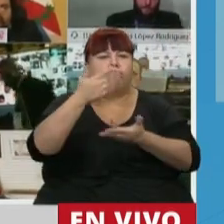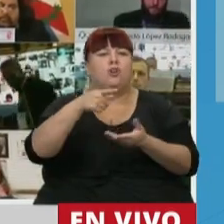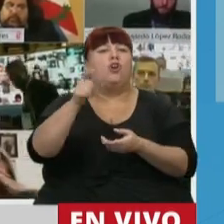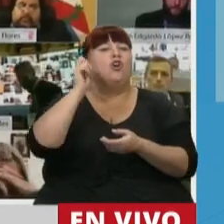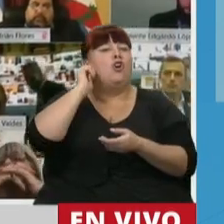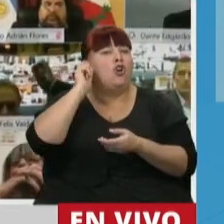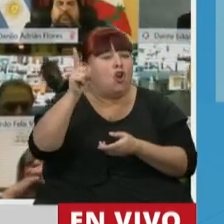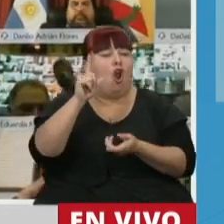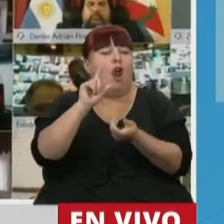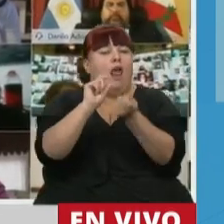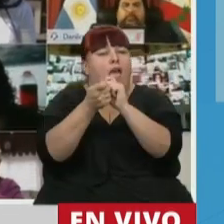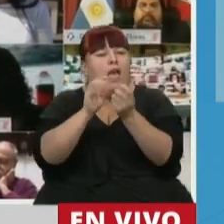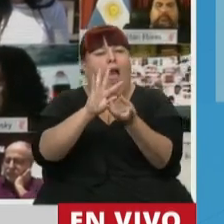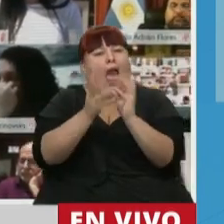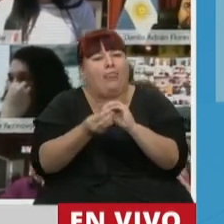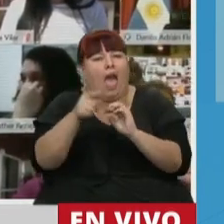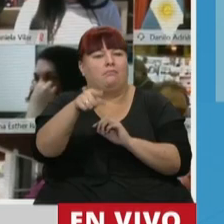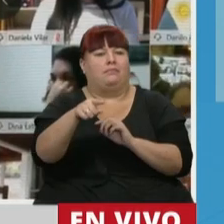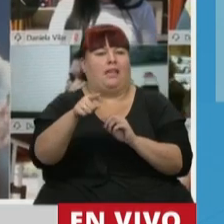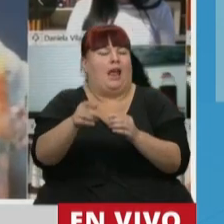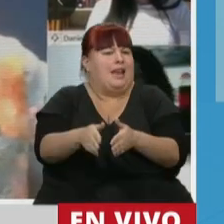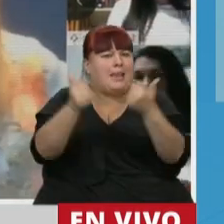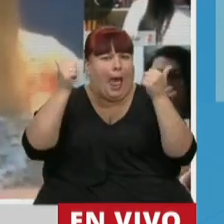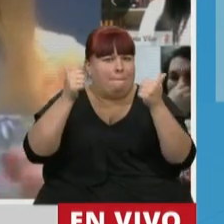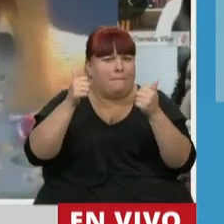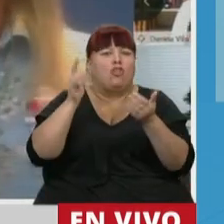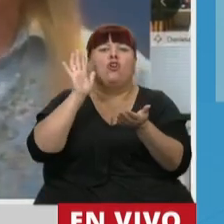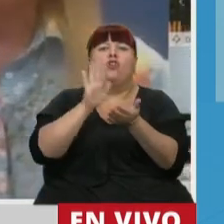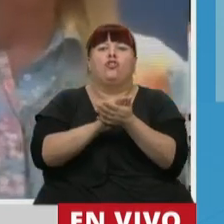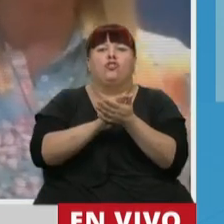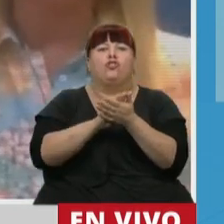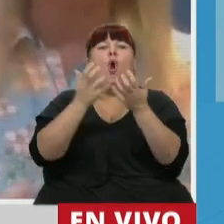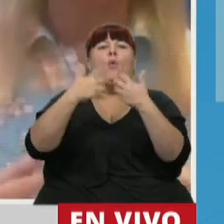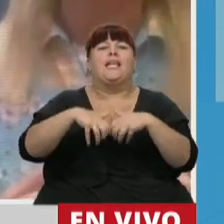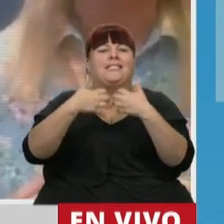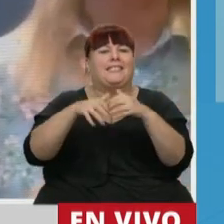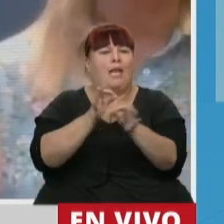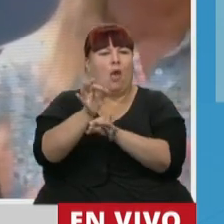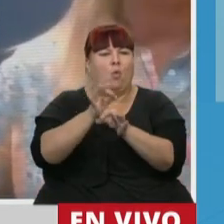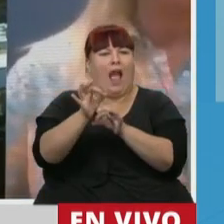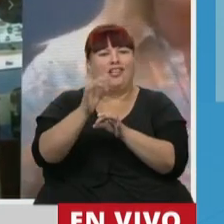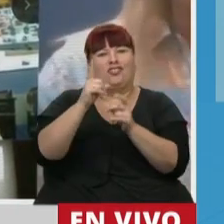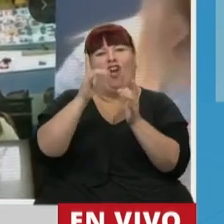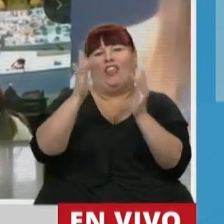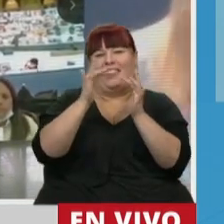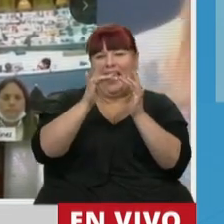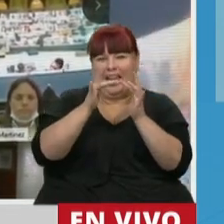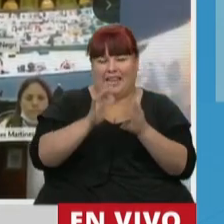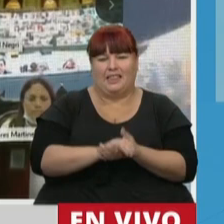readaptación aceleradísima en cuanto al sistema de educación a distancia,